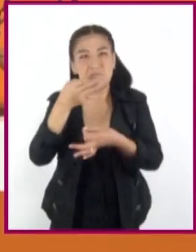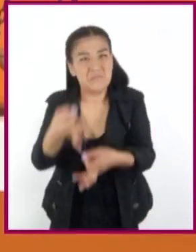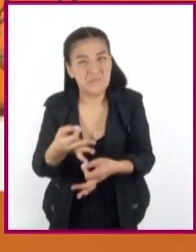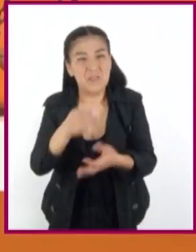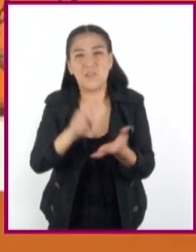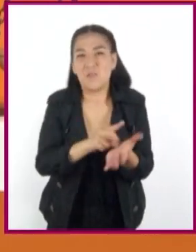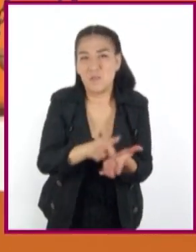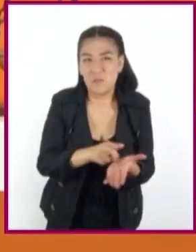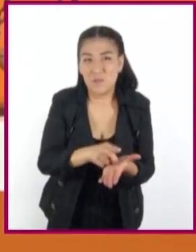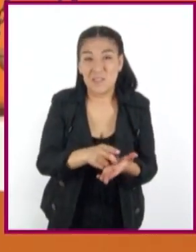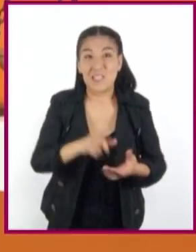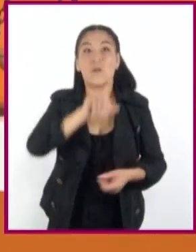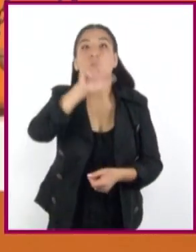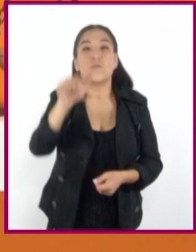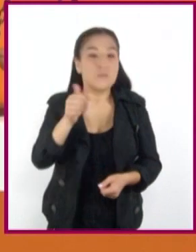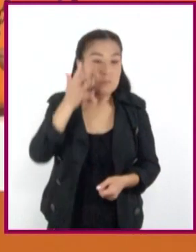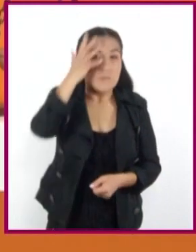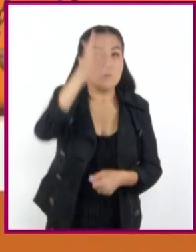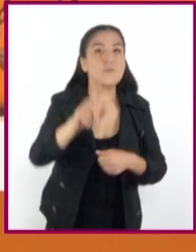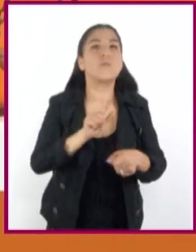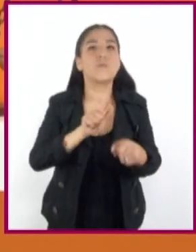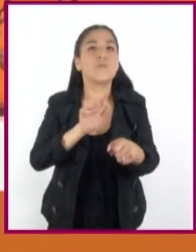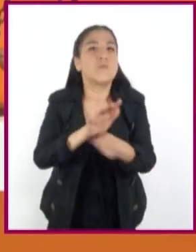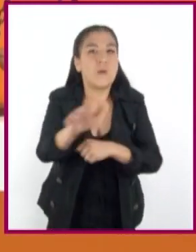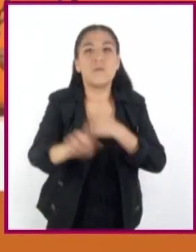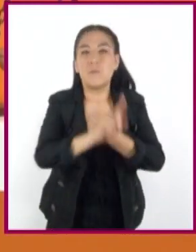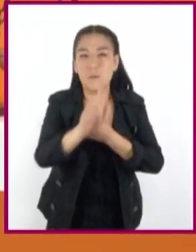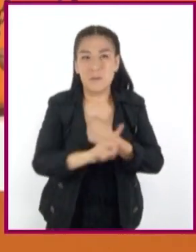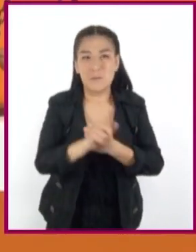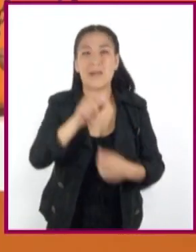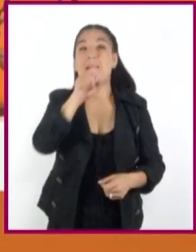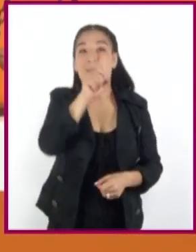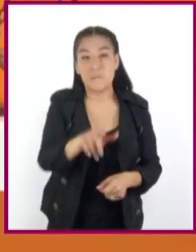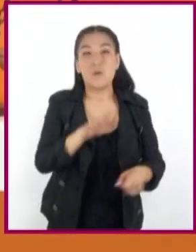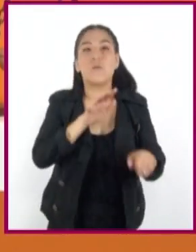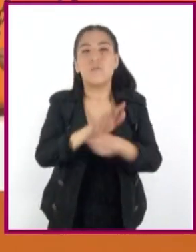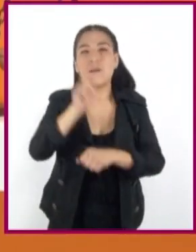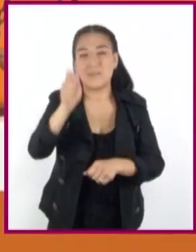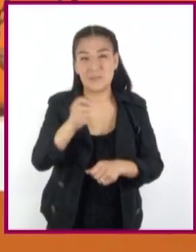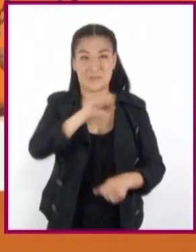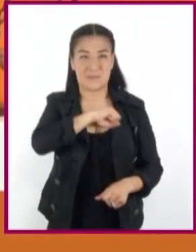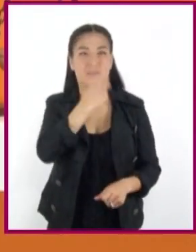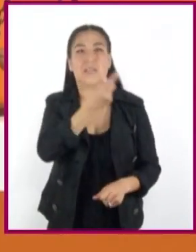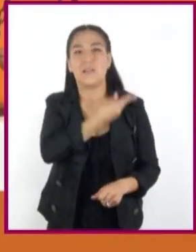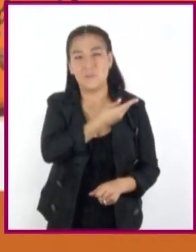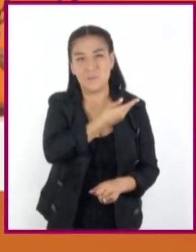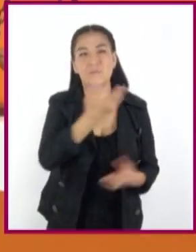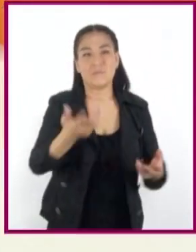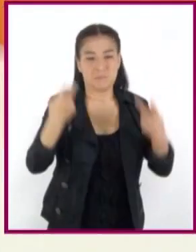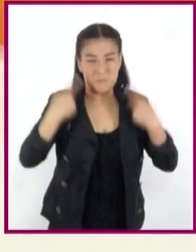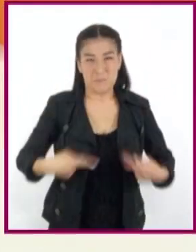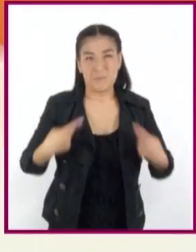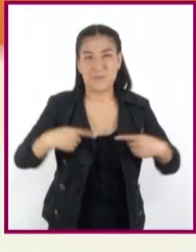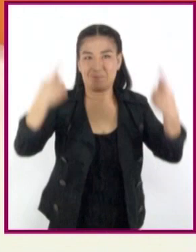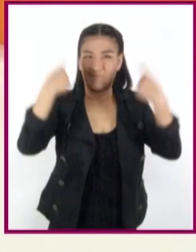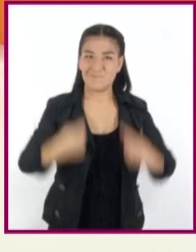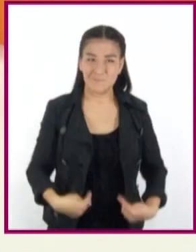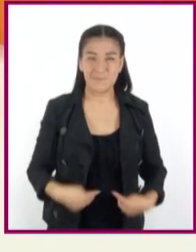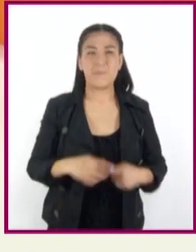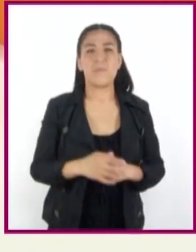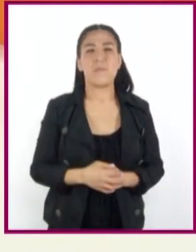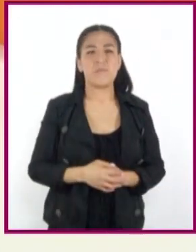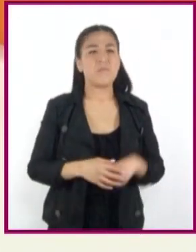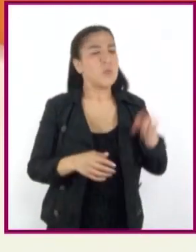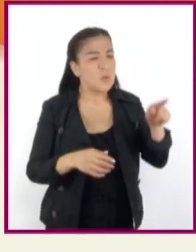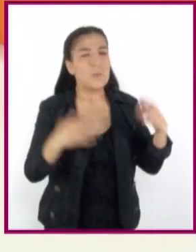cuáles son sus implicaciones y, sobre todo, qué implicaciones puede tener en la salud y la integridad. Pero, ¿qué te